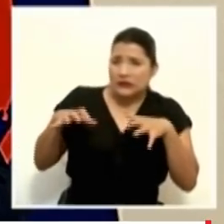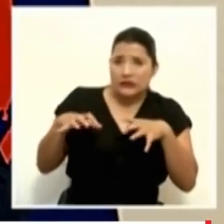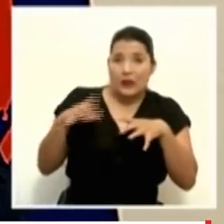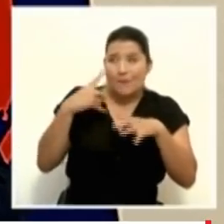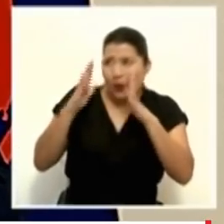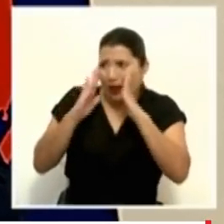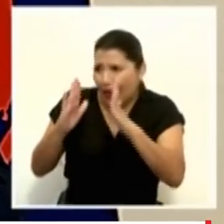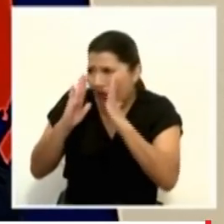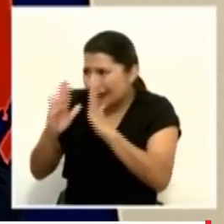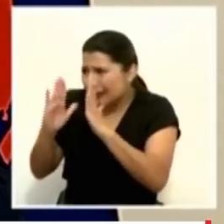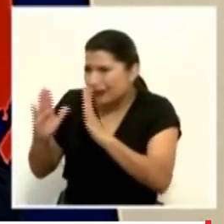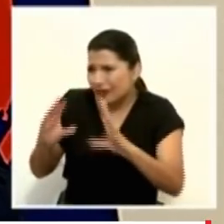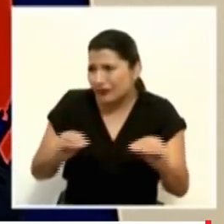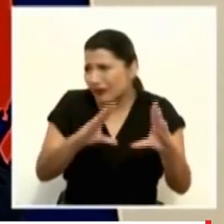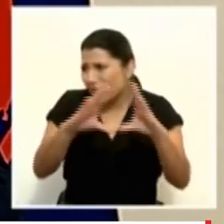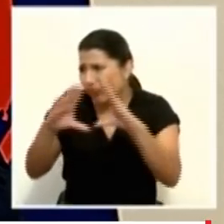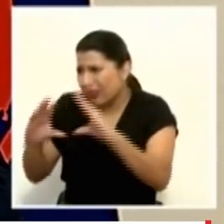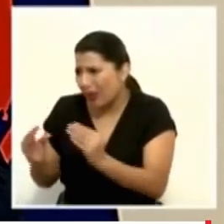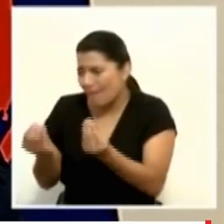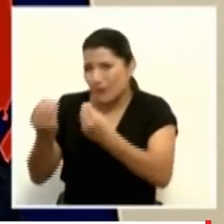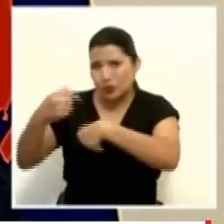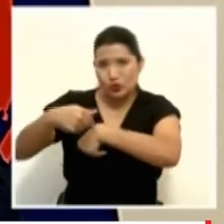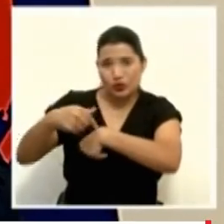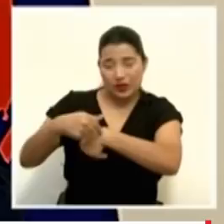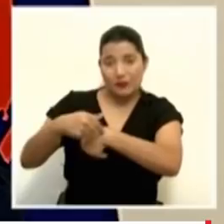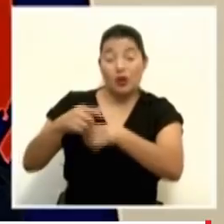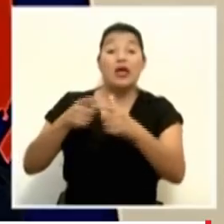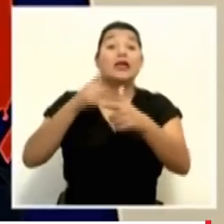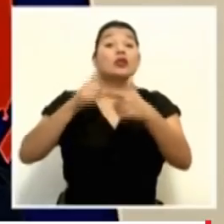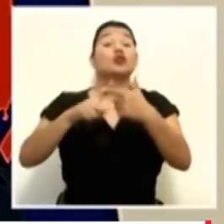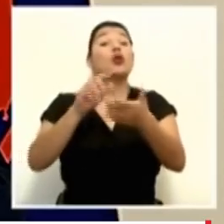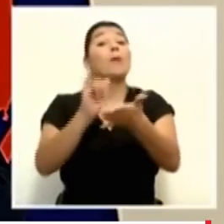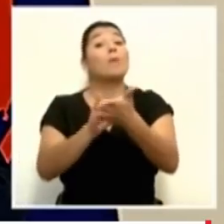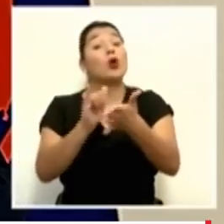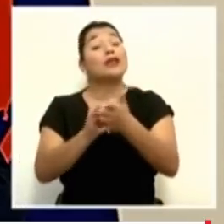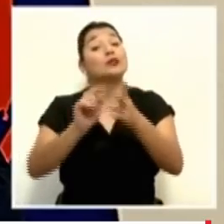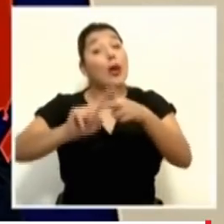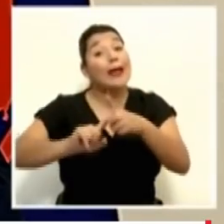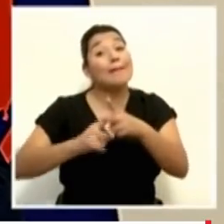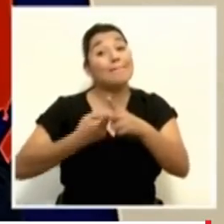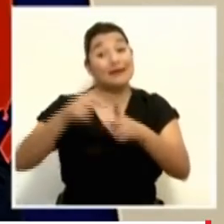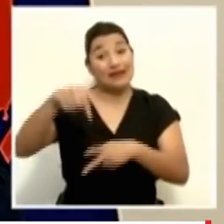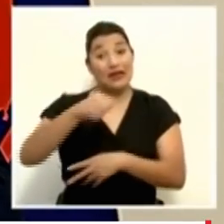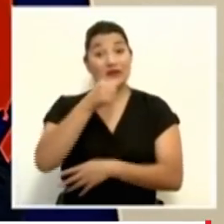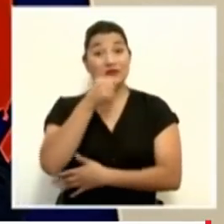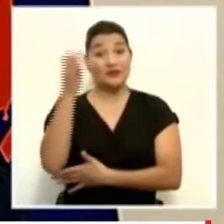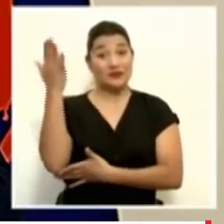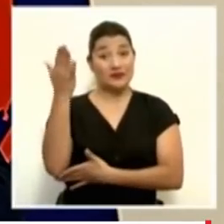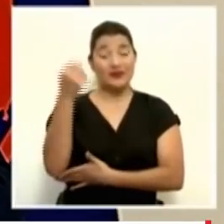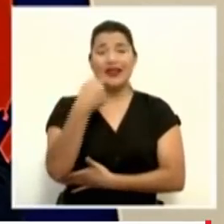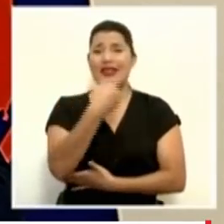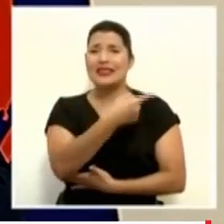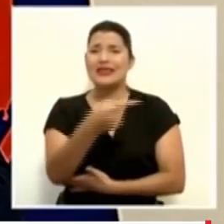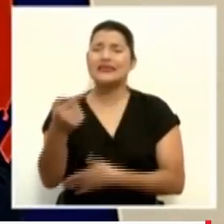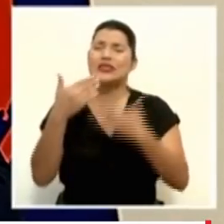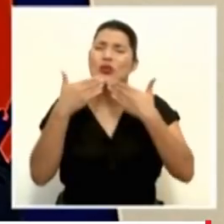de largas horas y por eso empecé esta conferencia de prensa agradeciéndole y felicitando